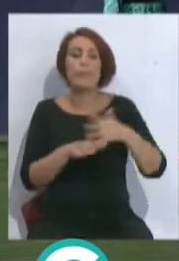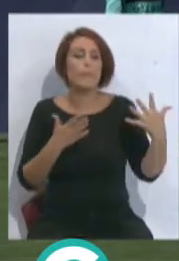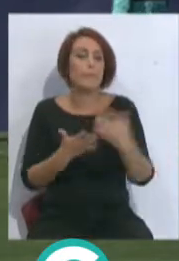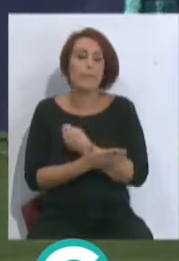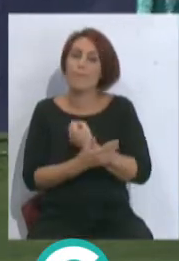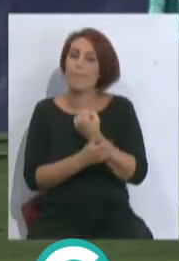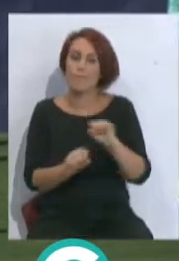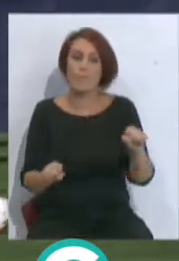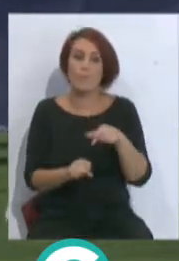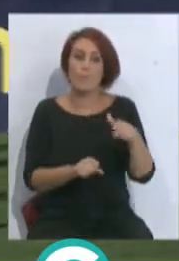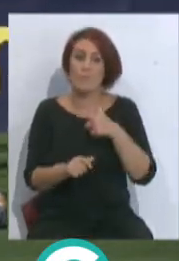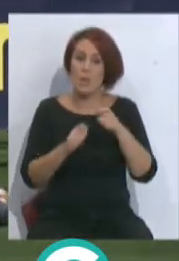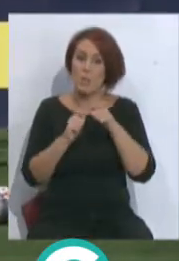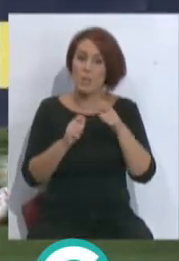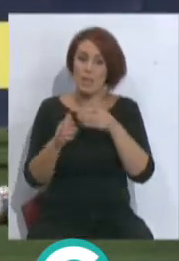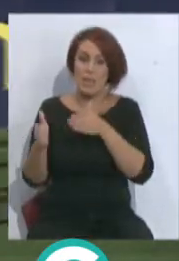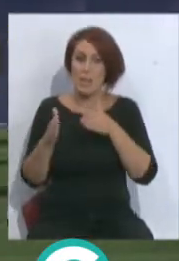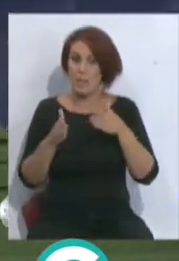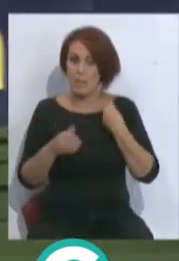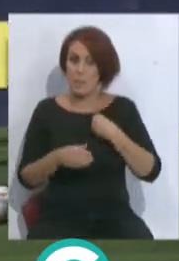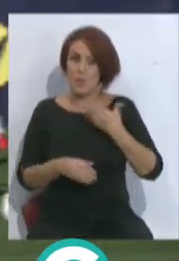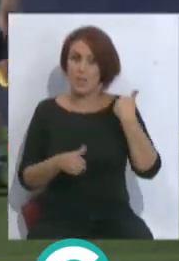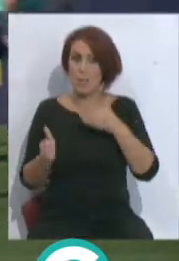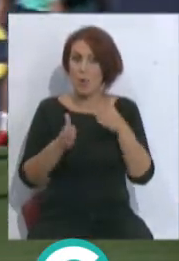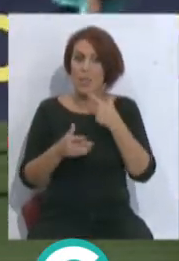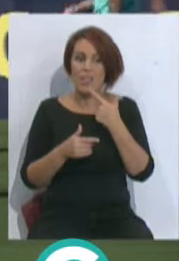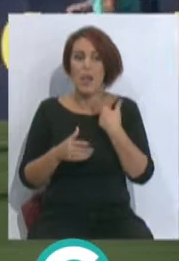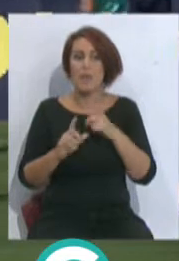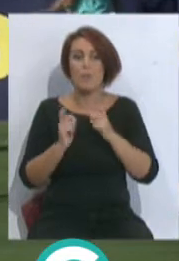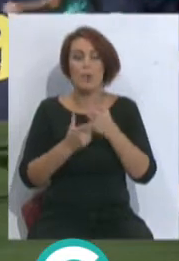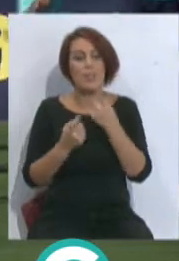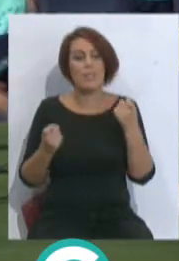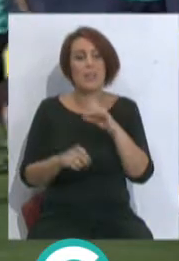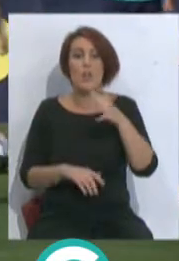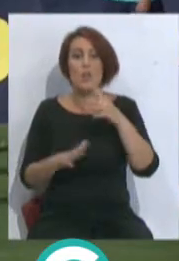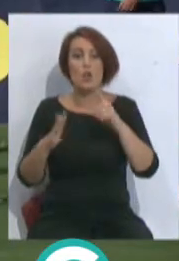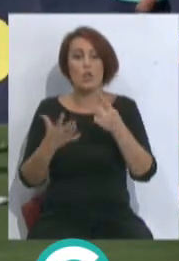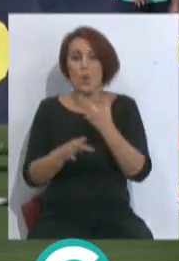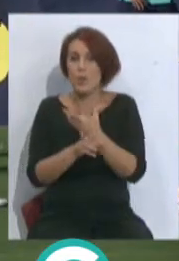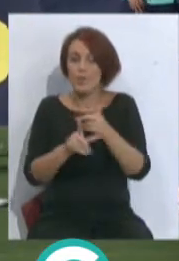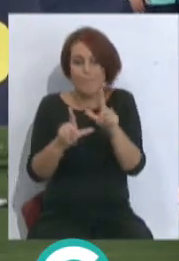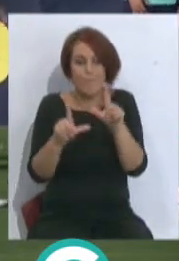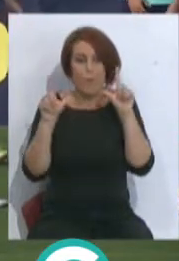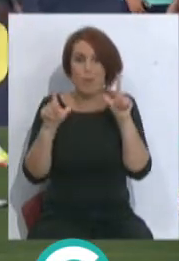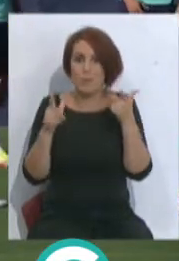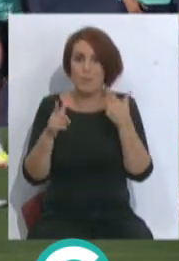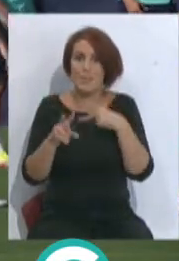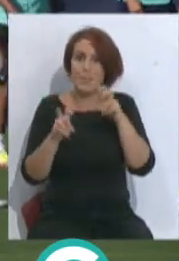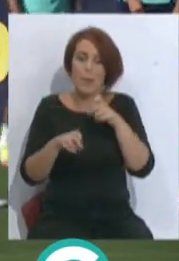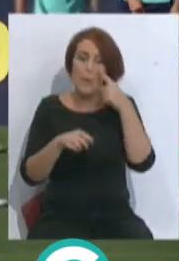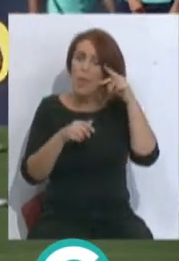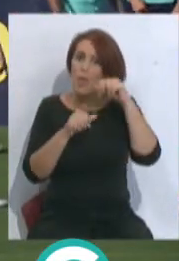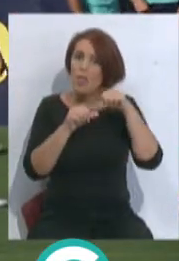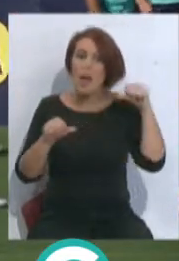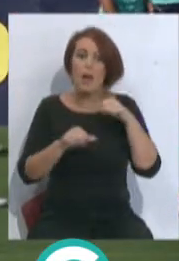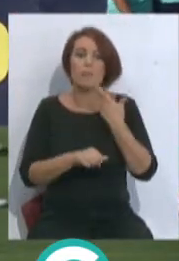pretemporada, el míster te estaba diciendo, y iba por esa línea, que el equipo necesitaba cinco o seis jugadores titularísimos. Titularísimos en cuanto a veteranía, en